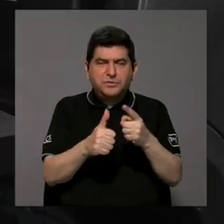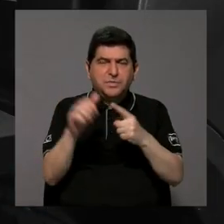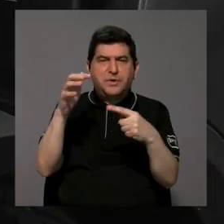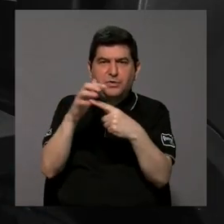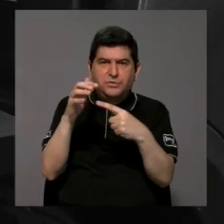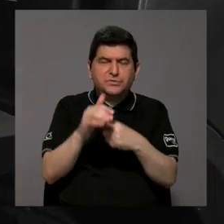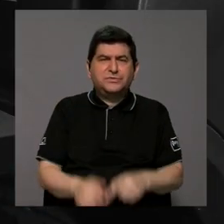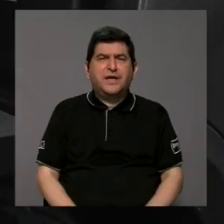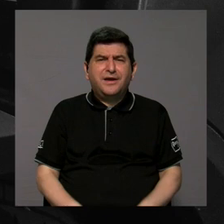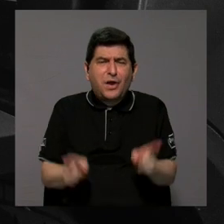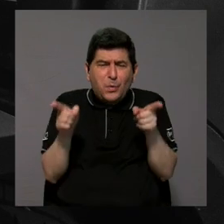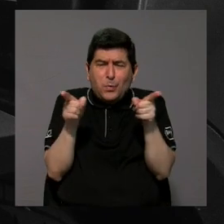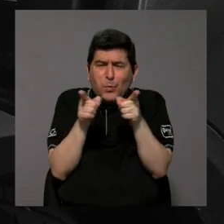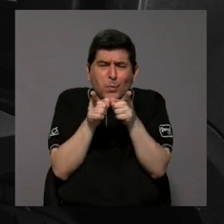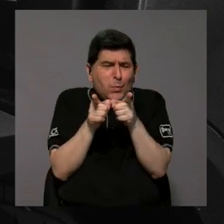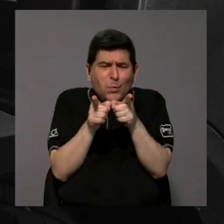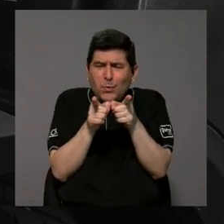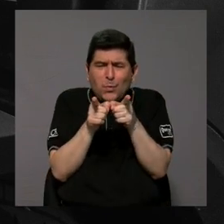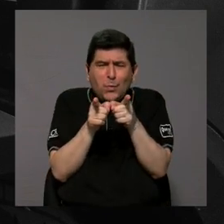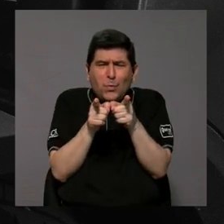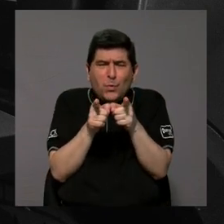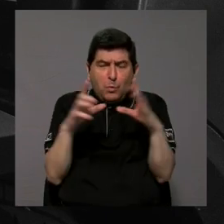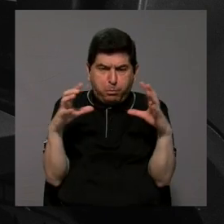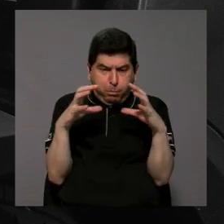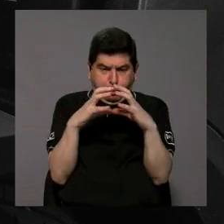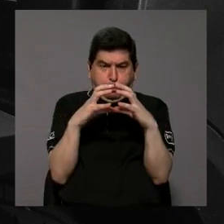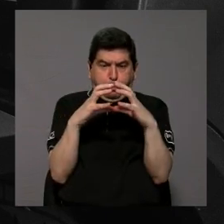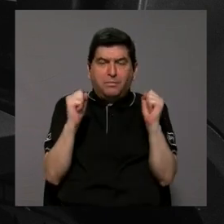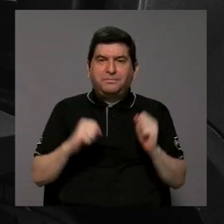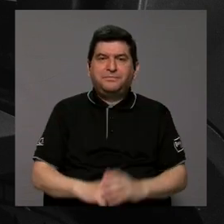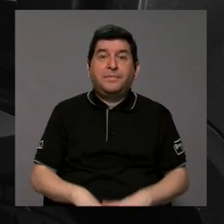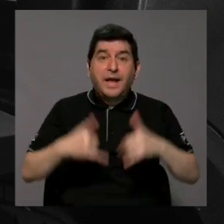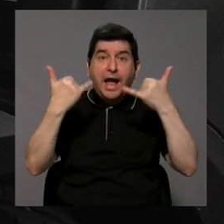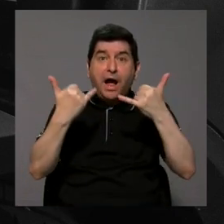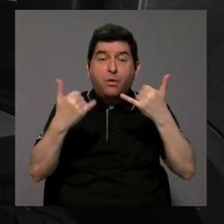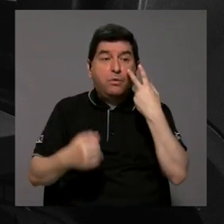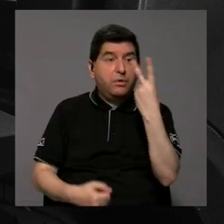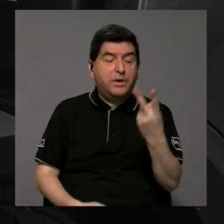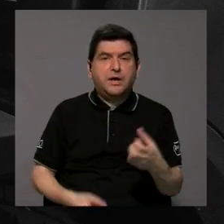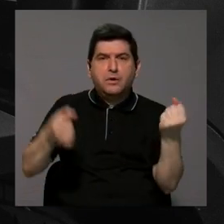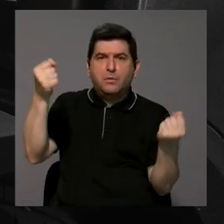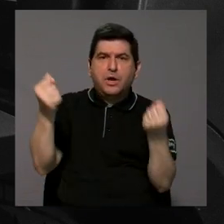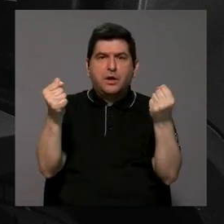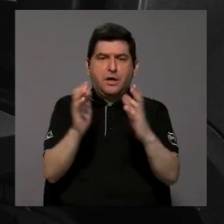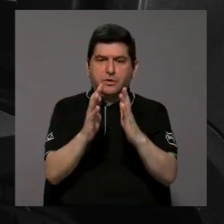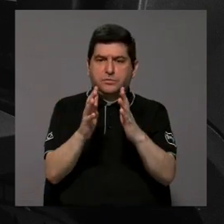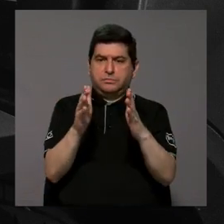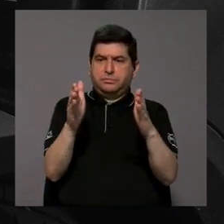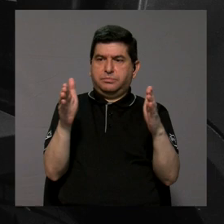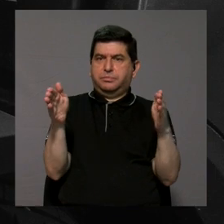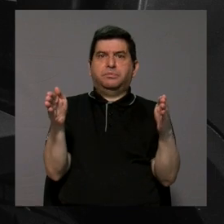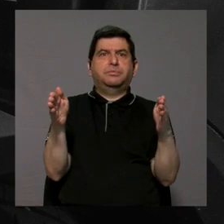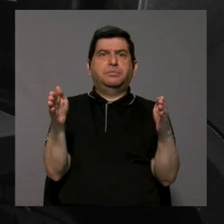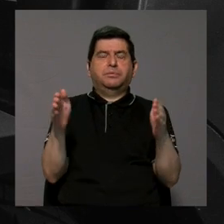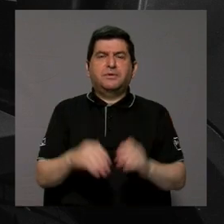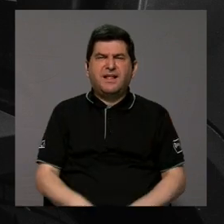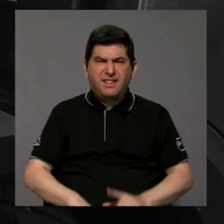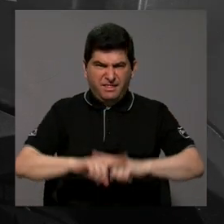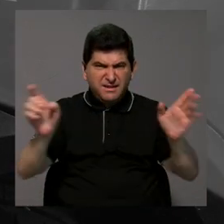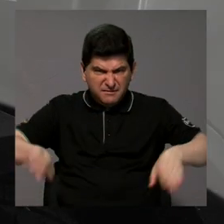empezaron a popularizar aquí eran pequeñitos muy muy compactos y ahora ya vemos vehículos más grandes